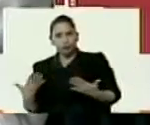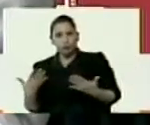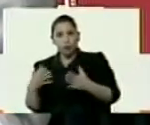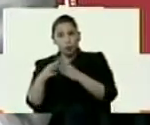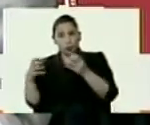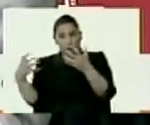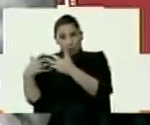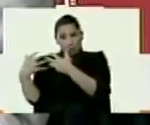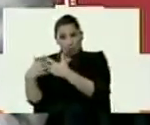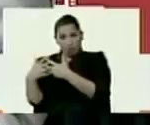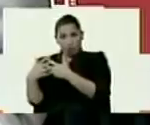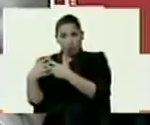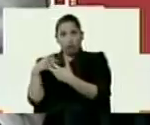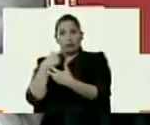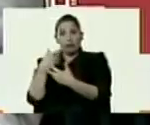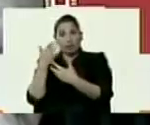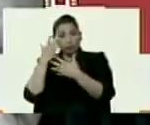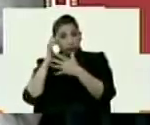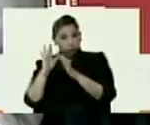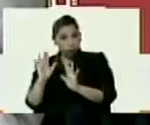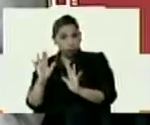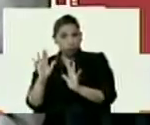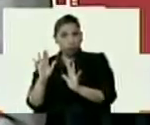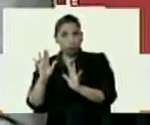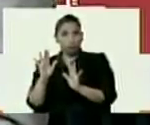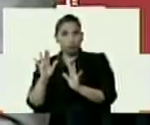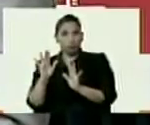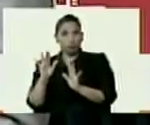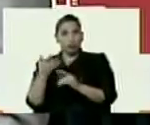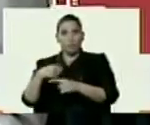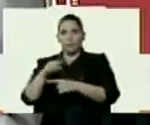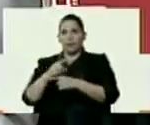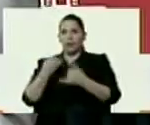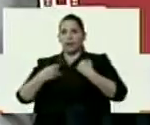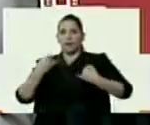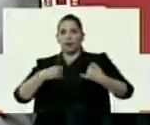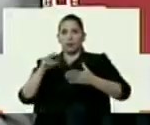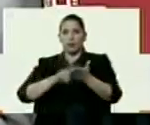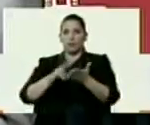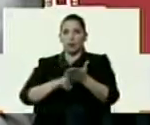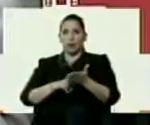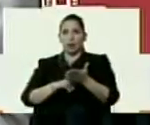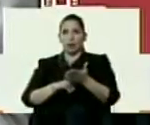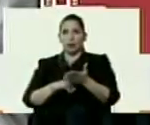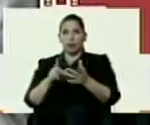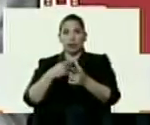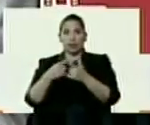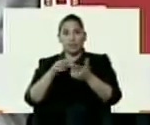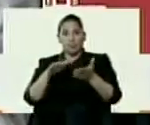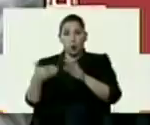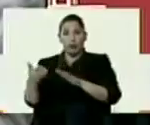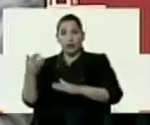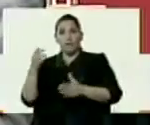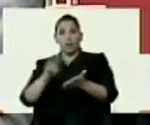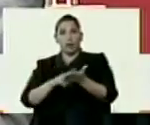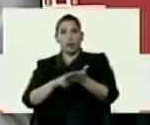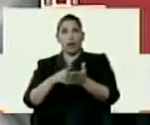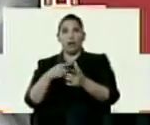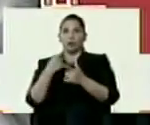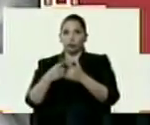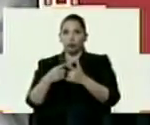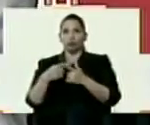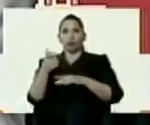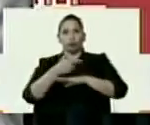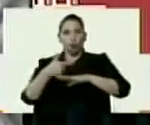guerra, dice el refrán, en toda guerra la primera víctima es la verdad, la primera asesinada es la verdad y en eso los